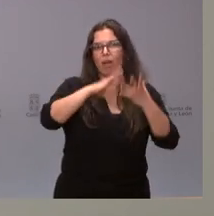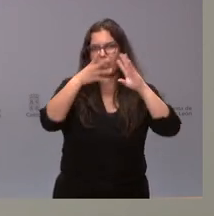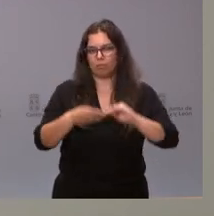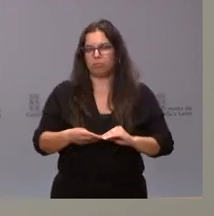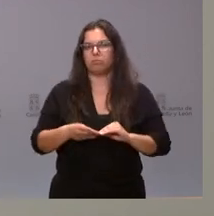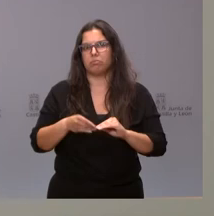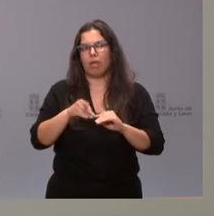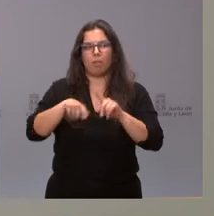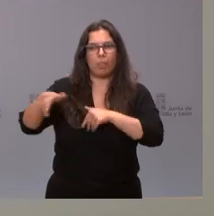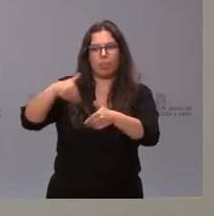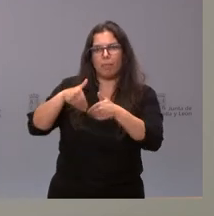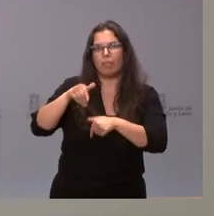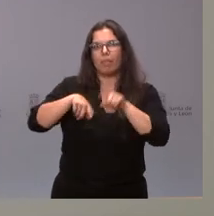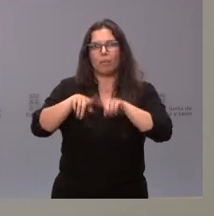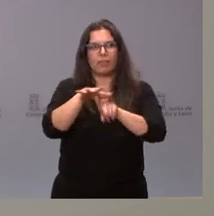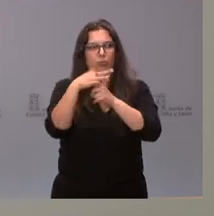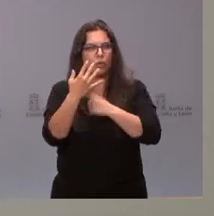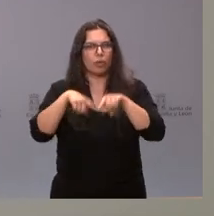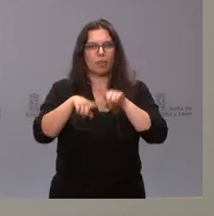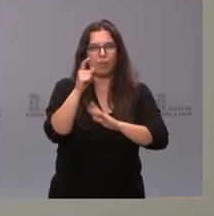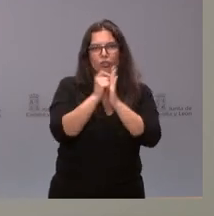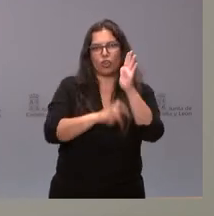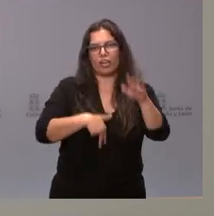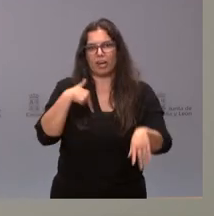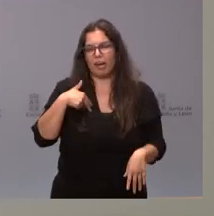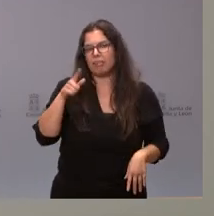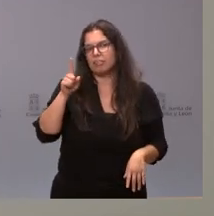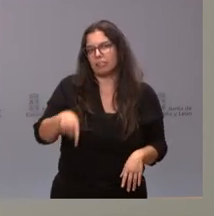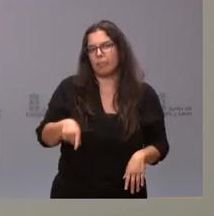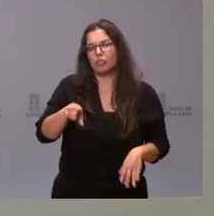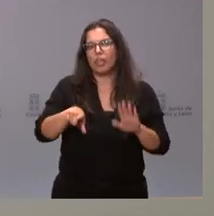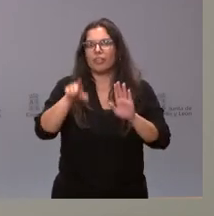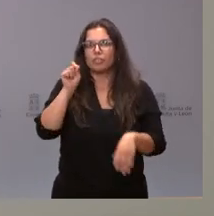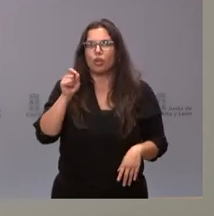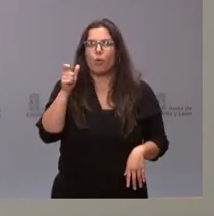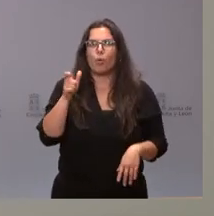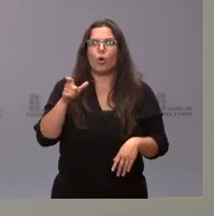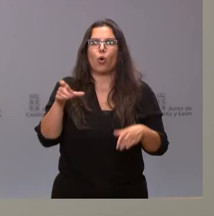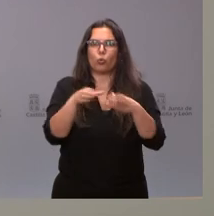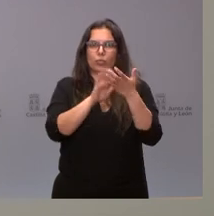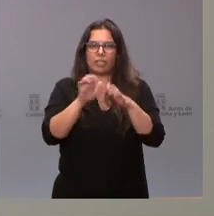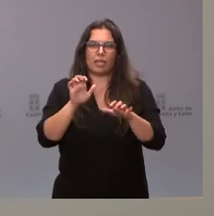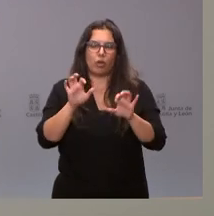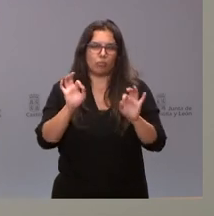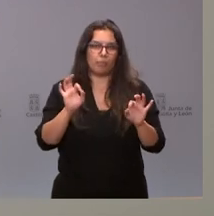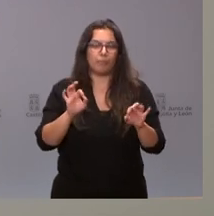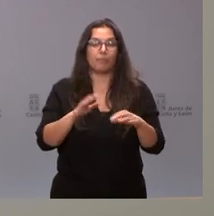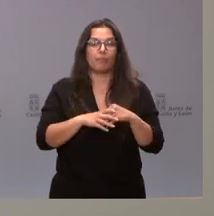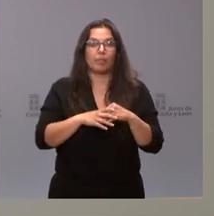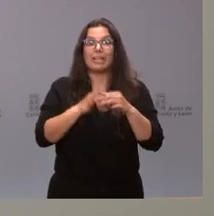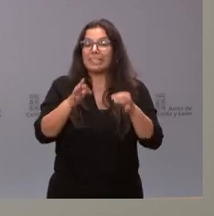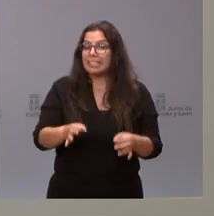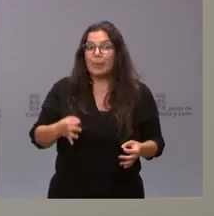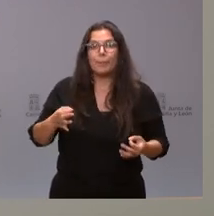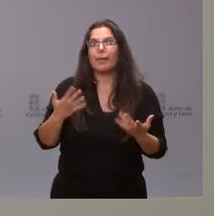y de la demanda de los usuarios y también en función de las condiciones generales. Y, por tanto, esta es la decisión un poco que tiene la Junta de Castilla en este respecto. Siempre tomar